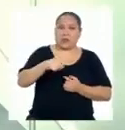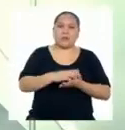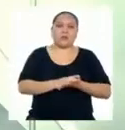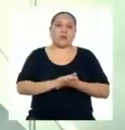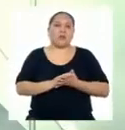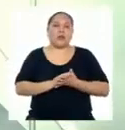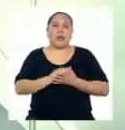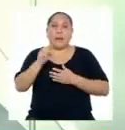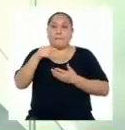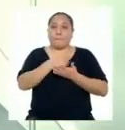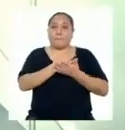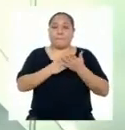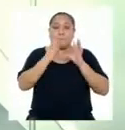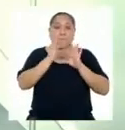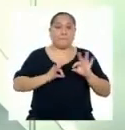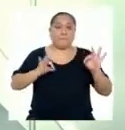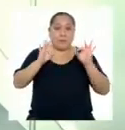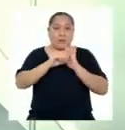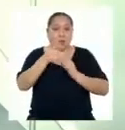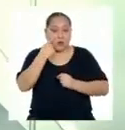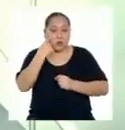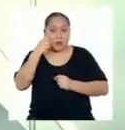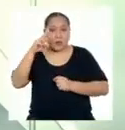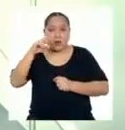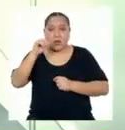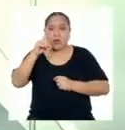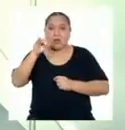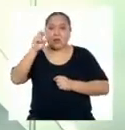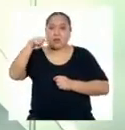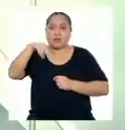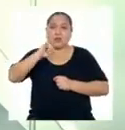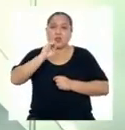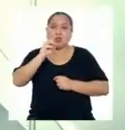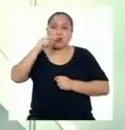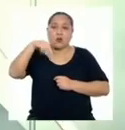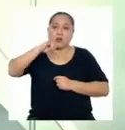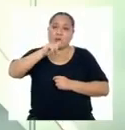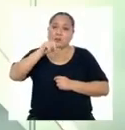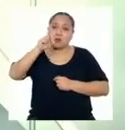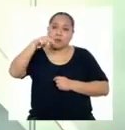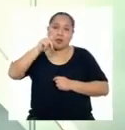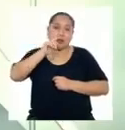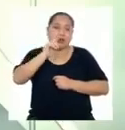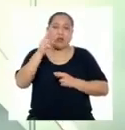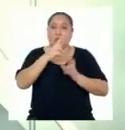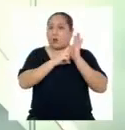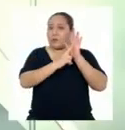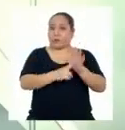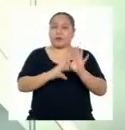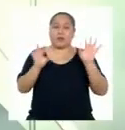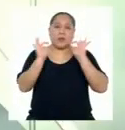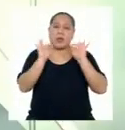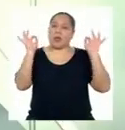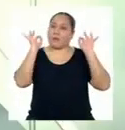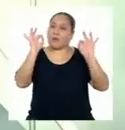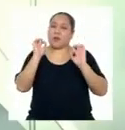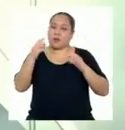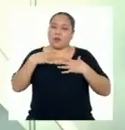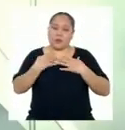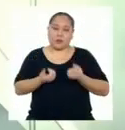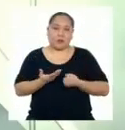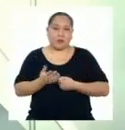punto Es importante Que sepan Que la radiación Ionizante controlada No representa Ningún riesgo Para nuestra salud